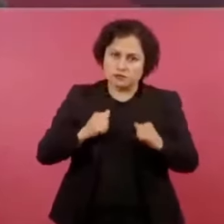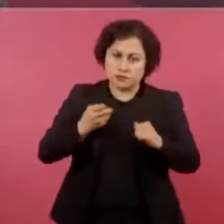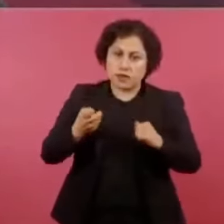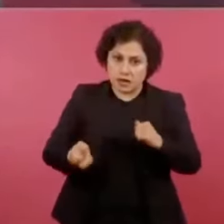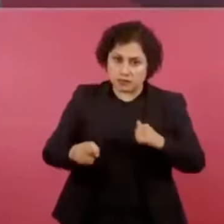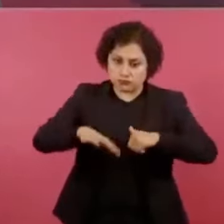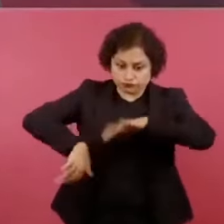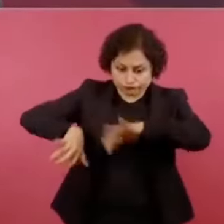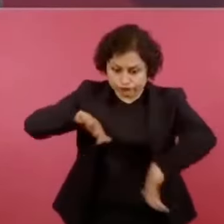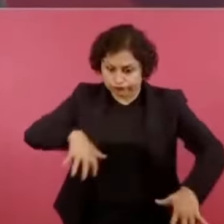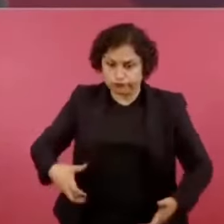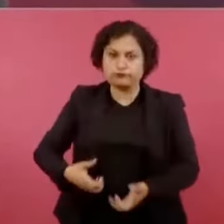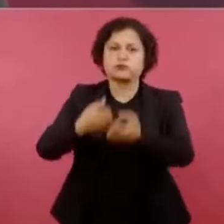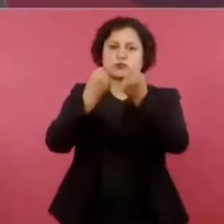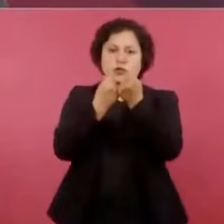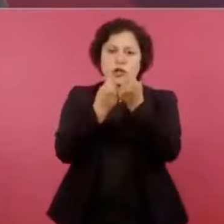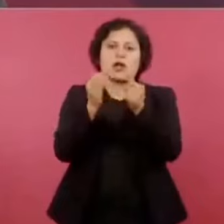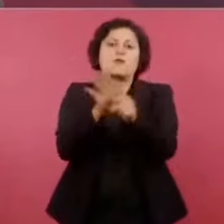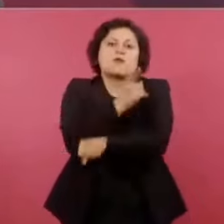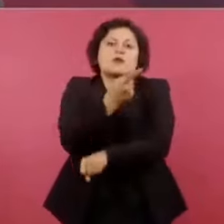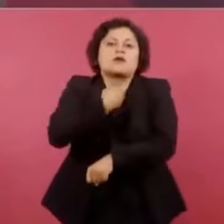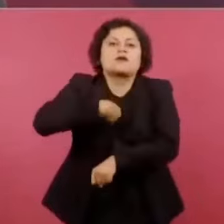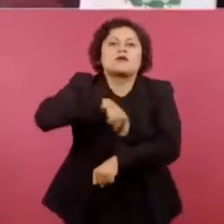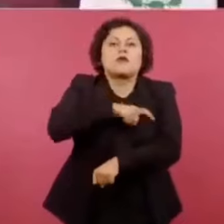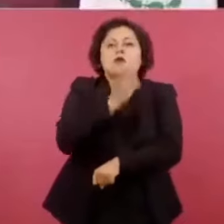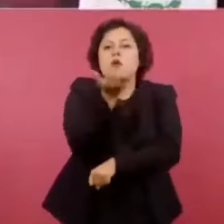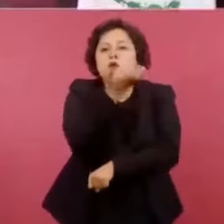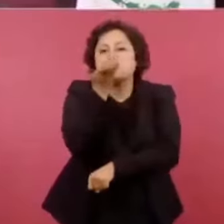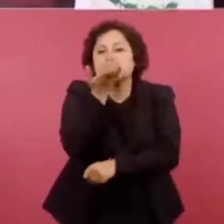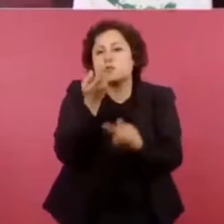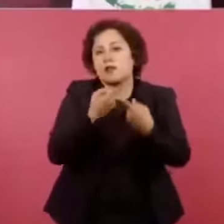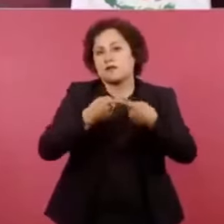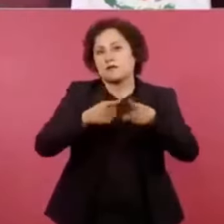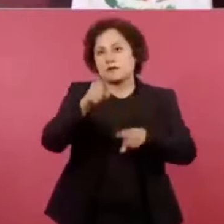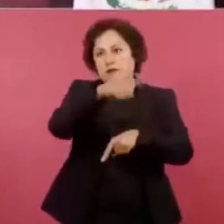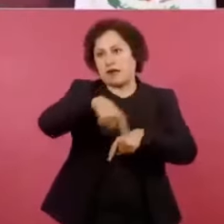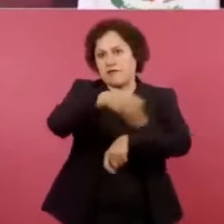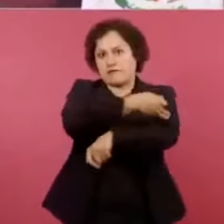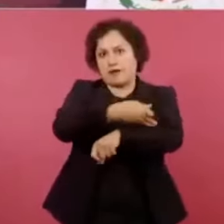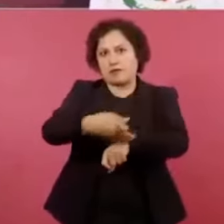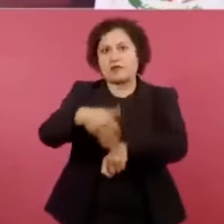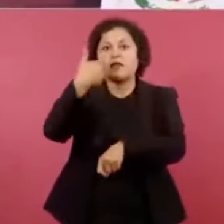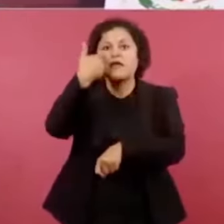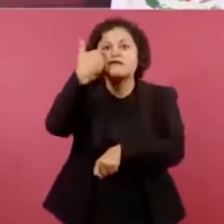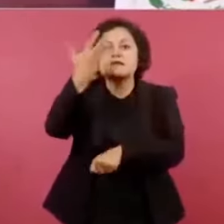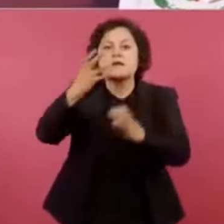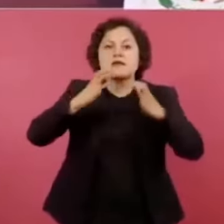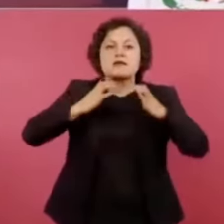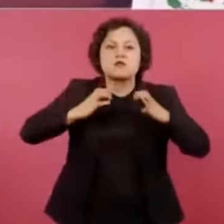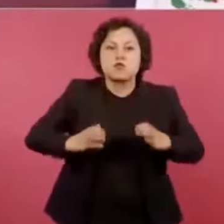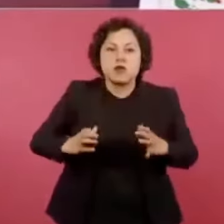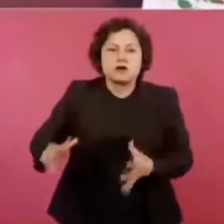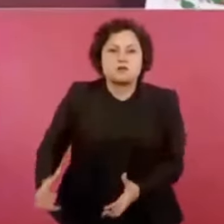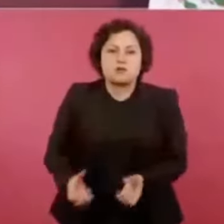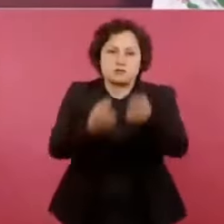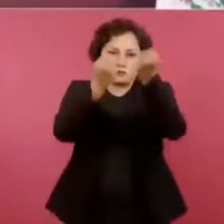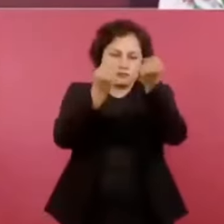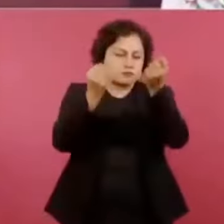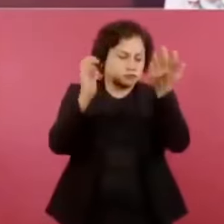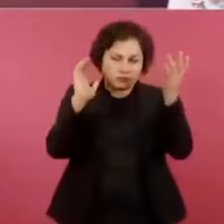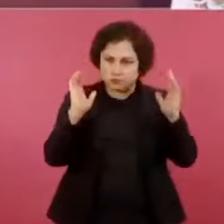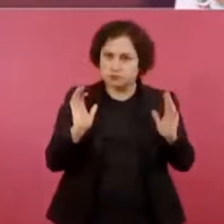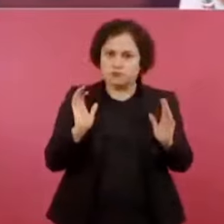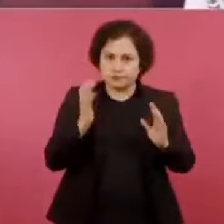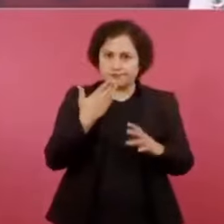distintas, los familiares quieren a sus seres queridos. Nos